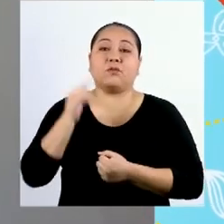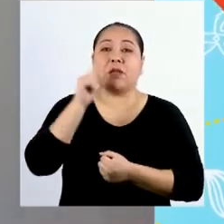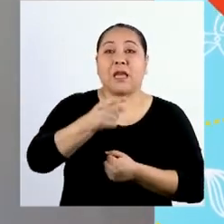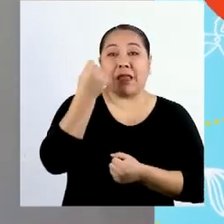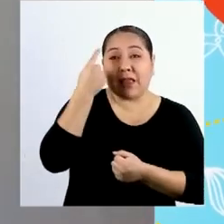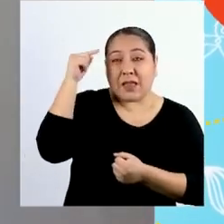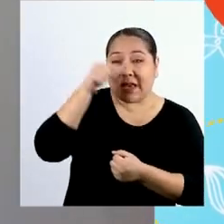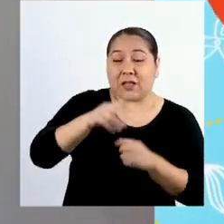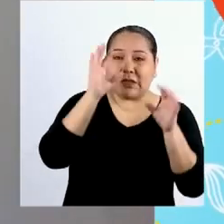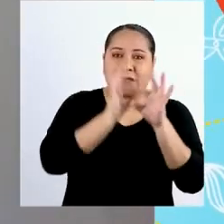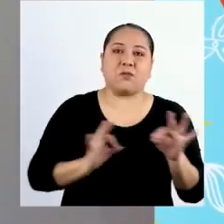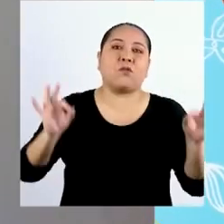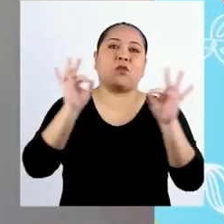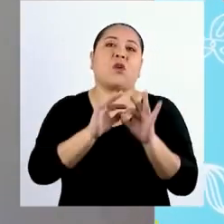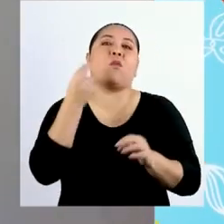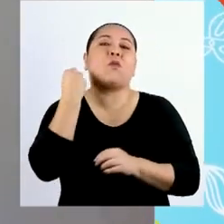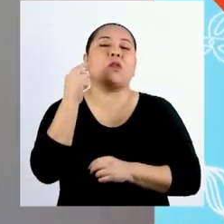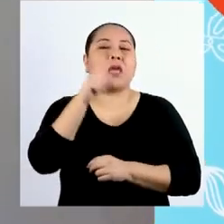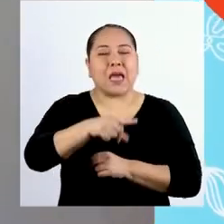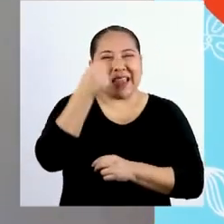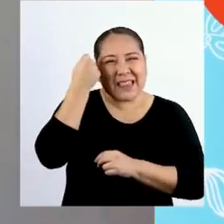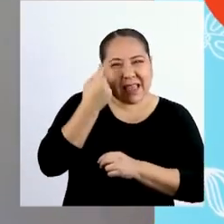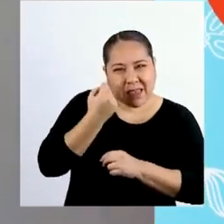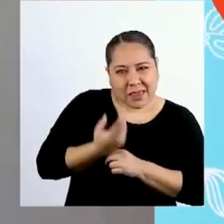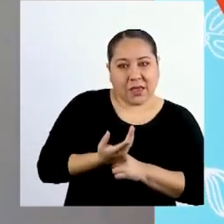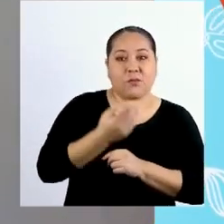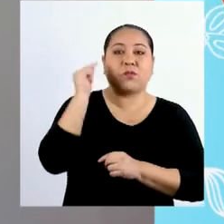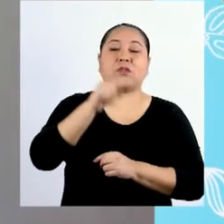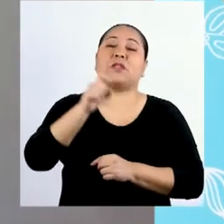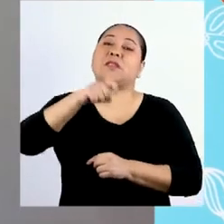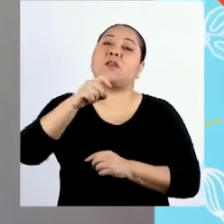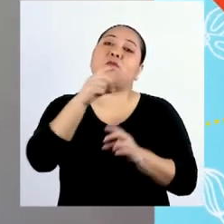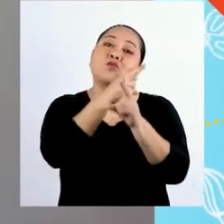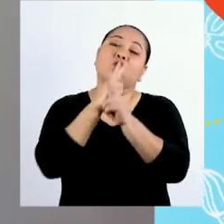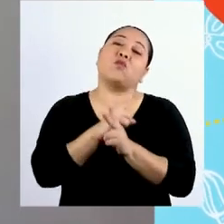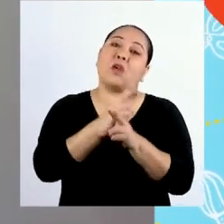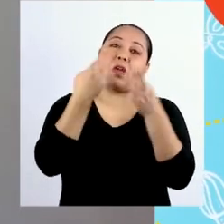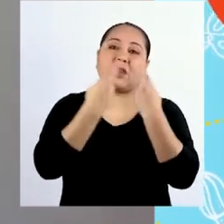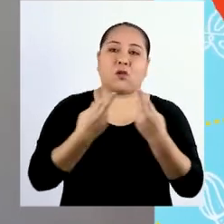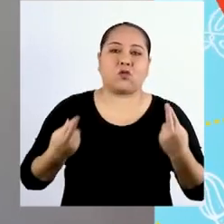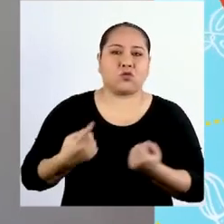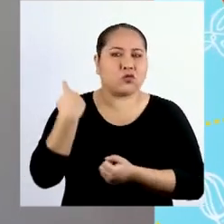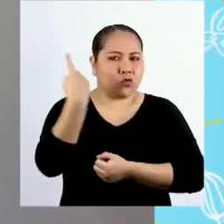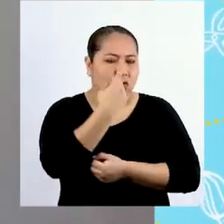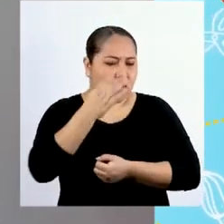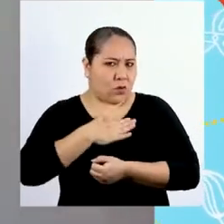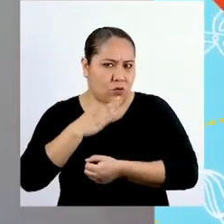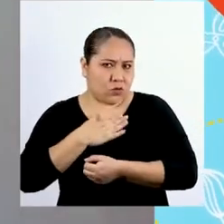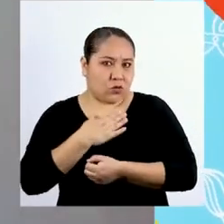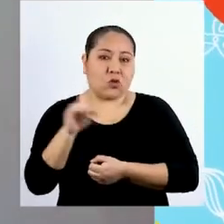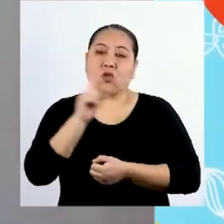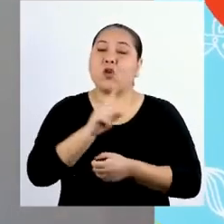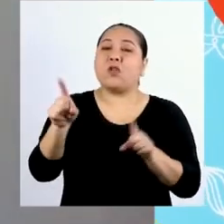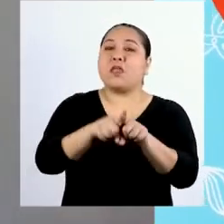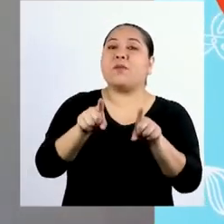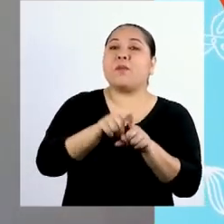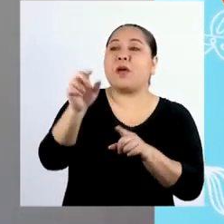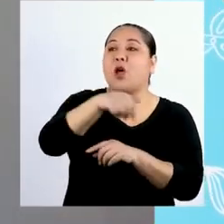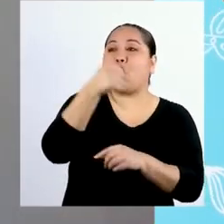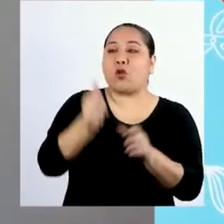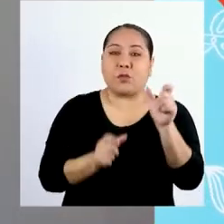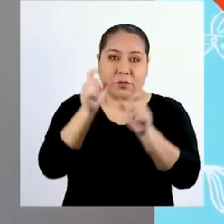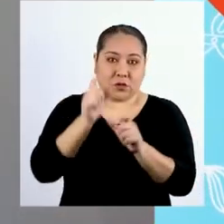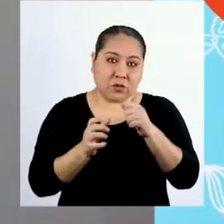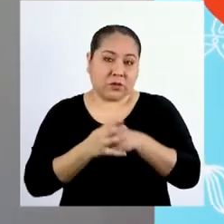Entender esto es muy importante porque así comprendemos que debemos cuidar nuestros recursos, no solo para nosotros, sino también para los